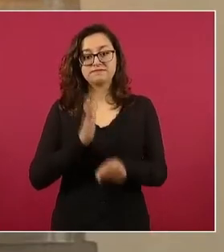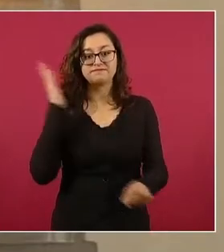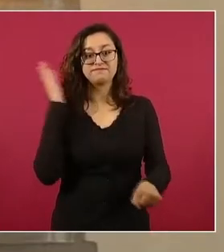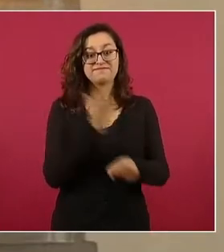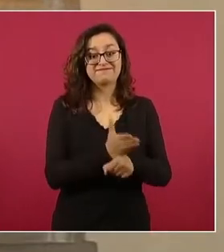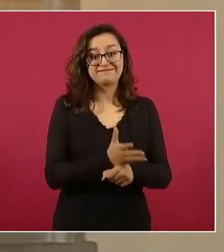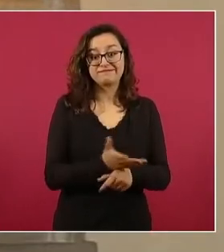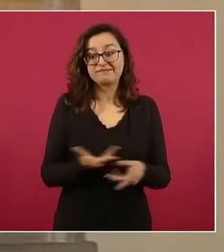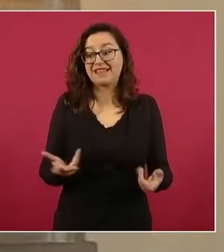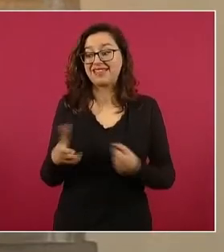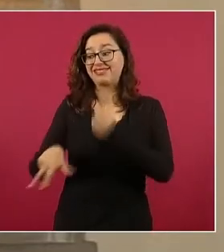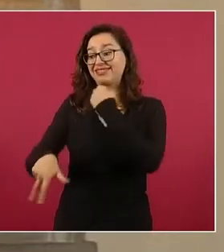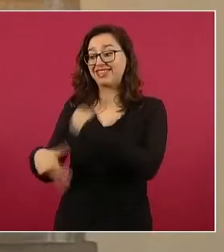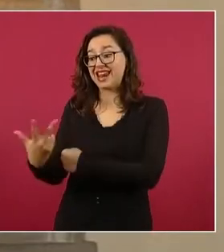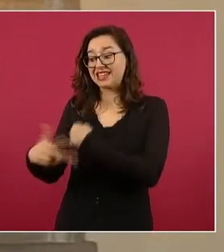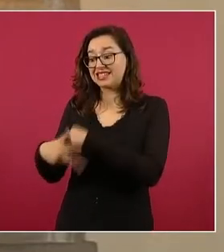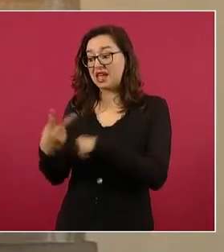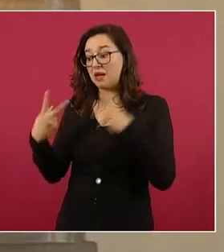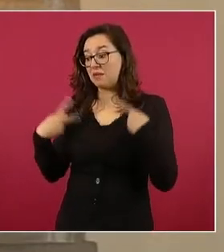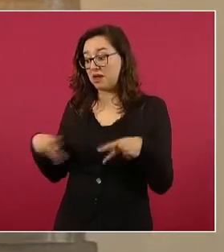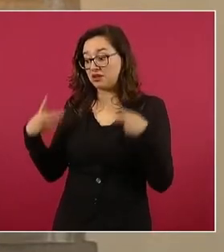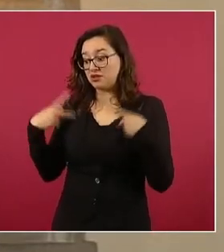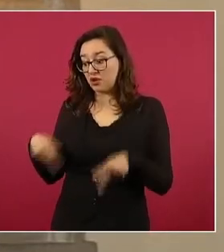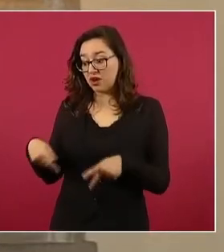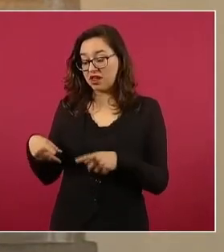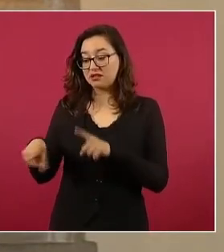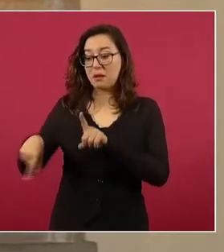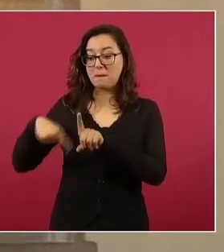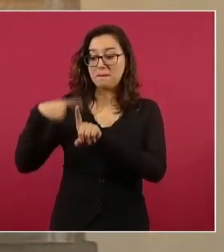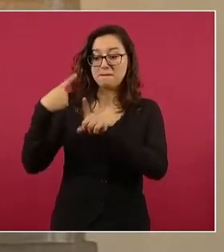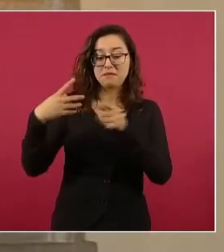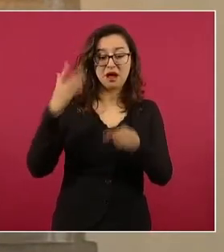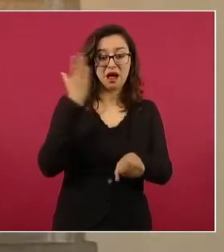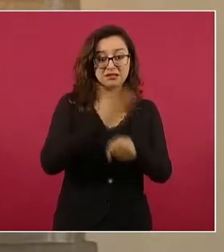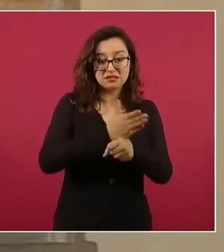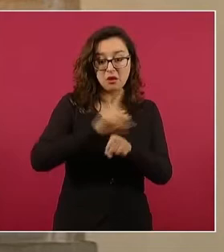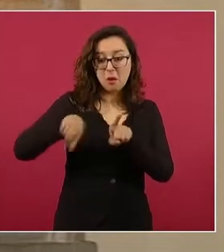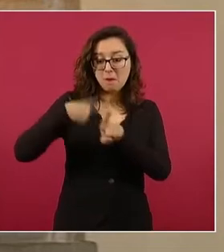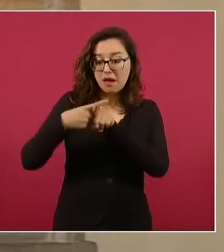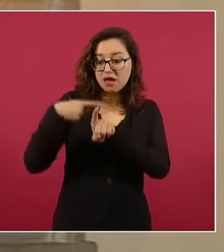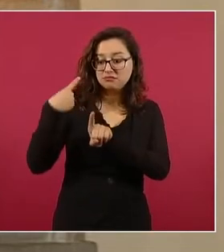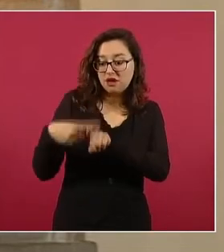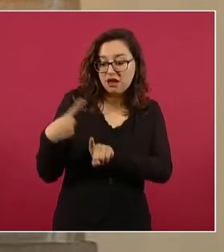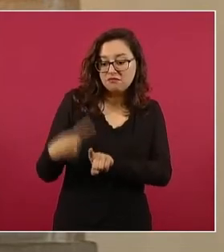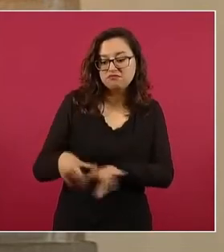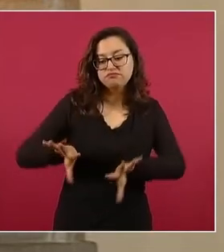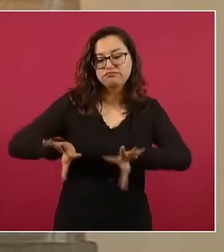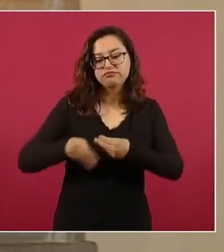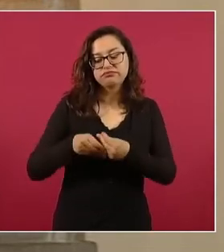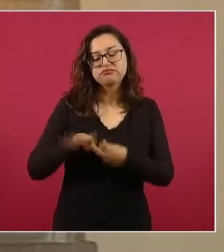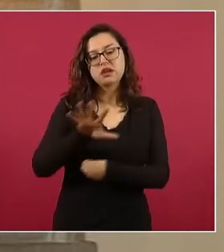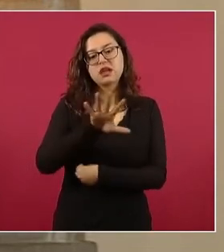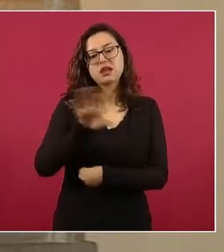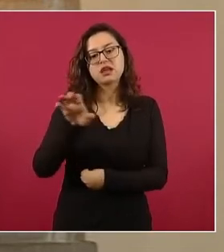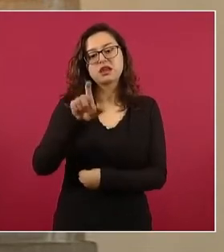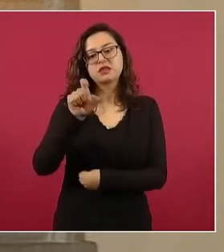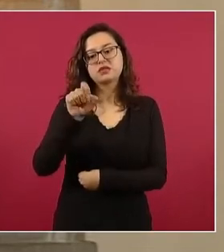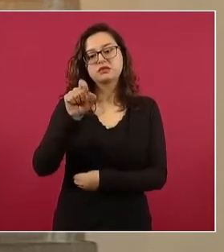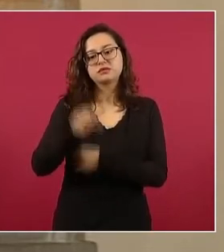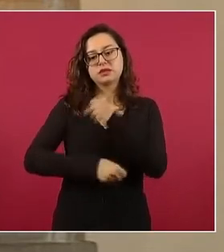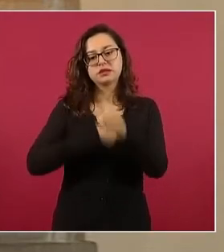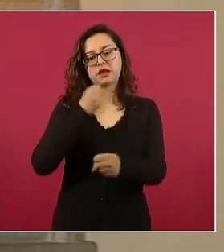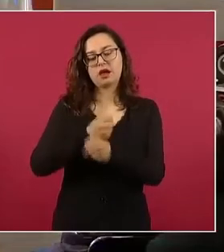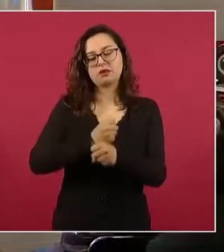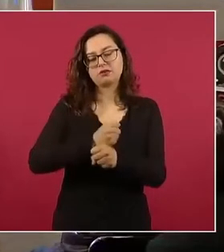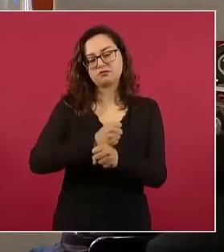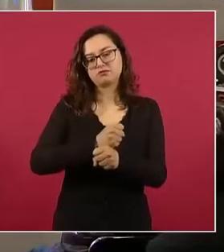víctimas, se le acumulan las sanciones, dando una totalidad de 520 años de prisión.